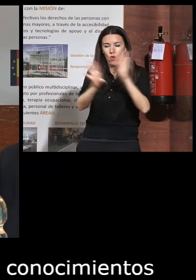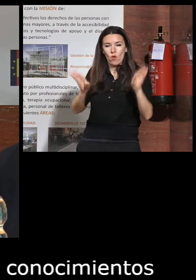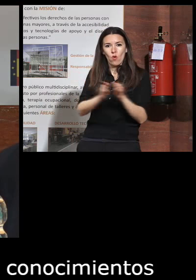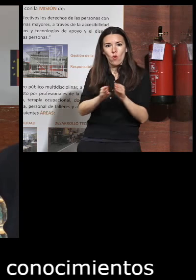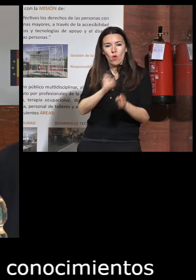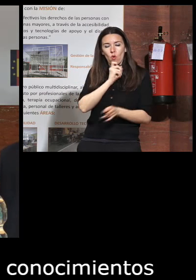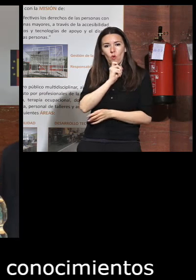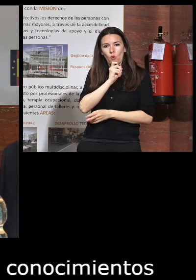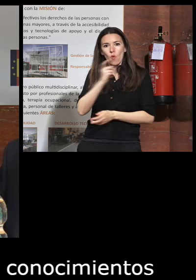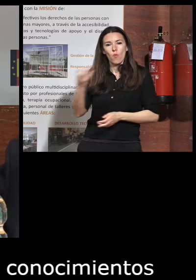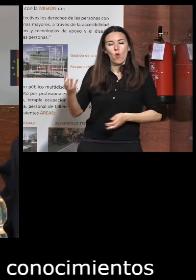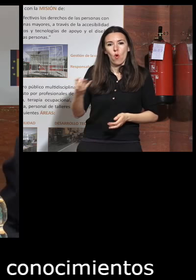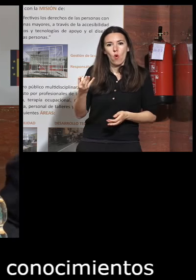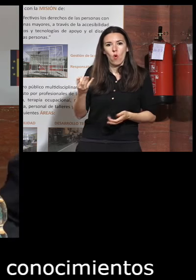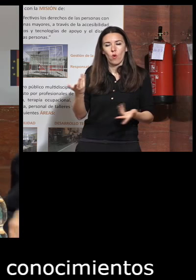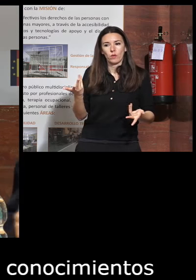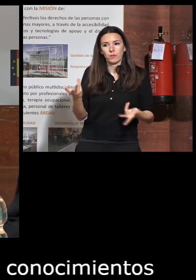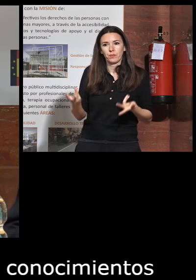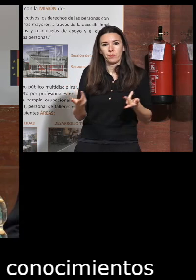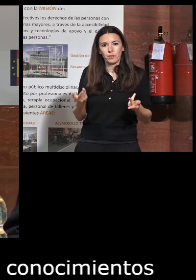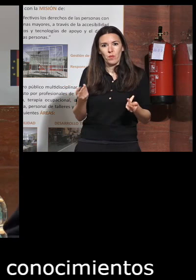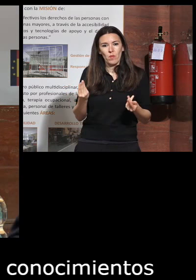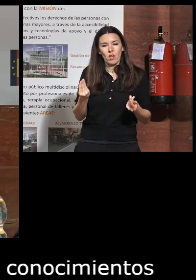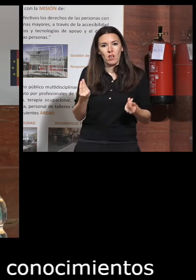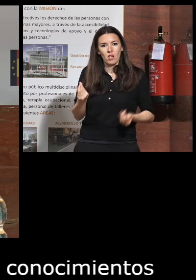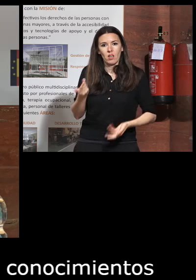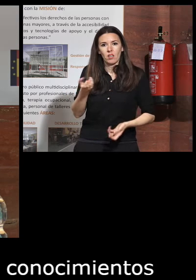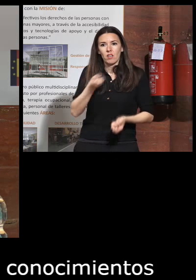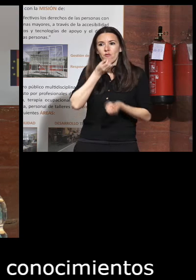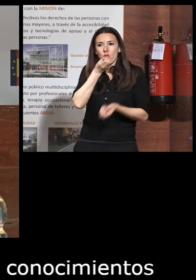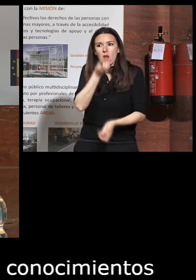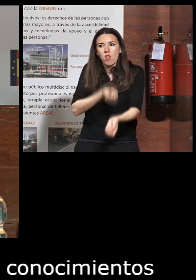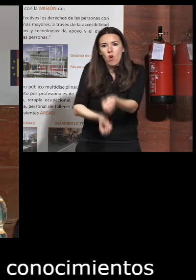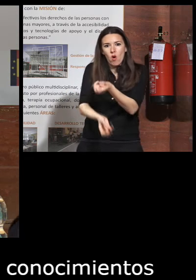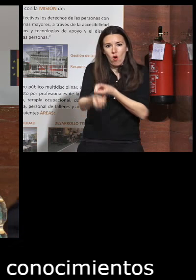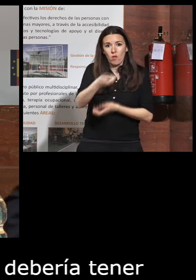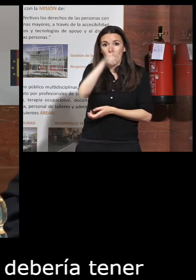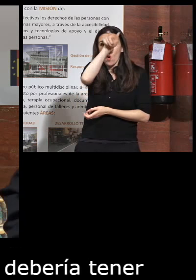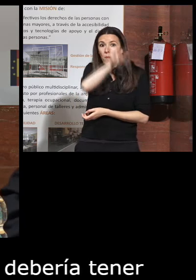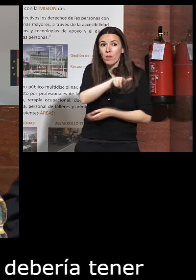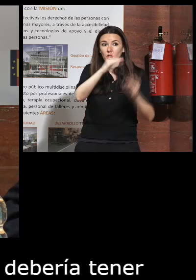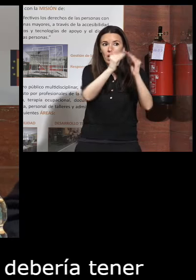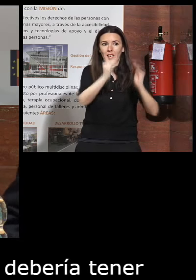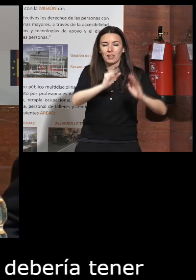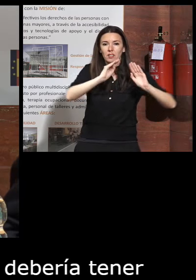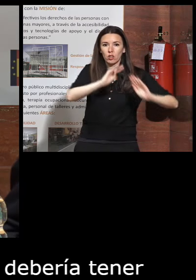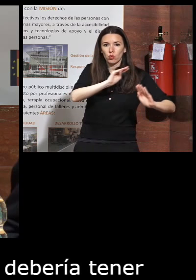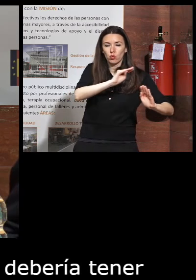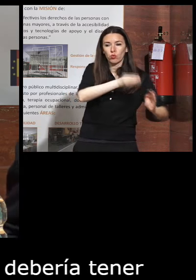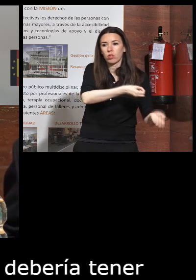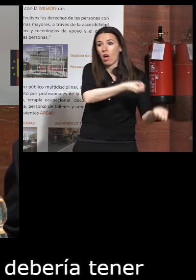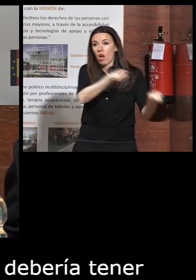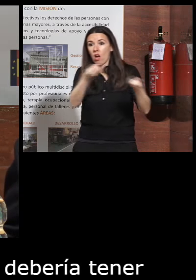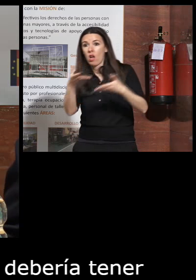debería de tener lugar el intercambio de información entre la persona en su domicilio y